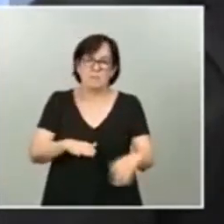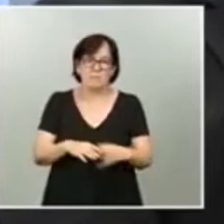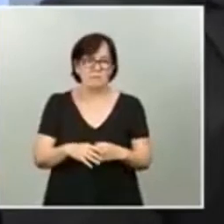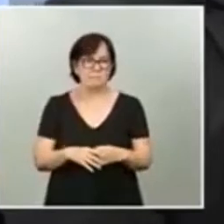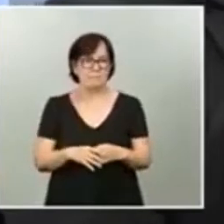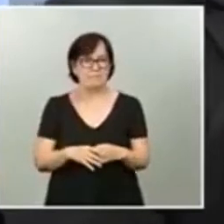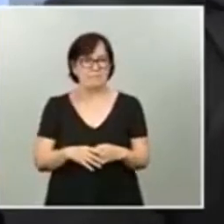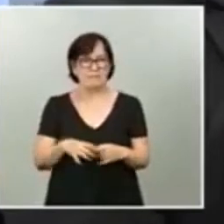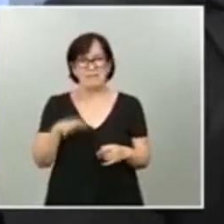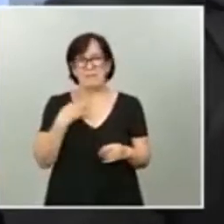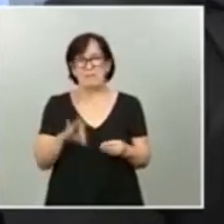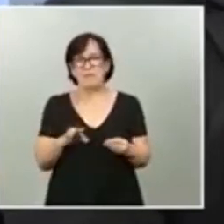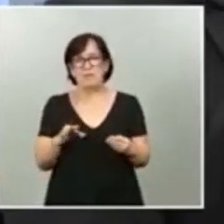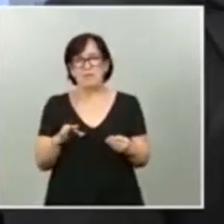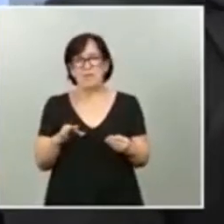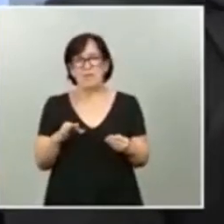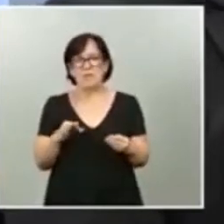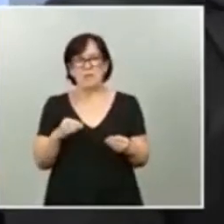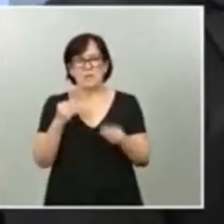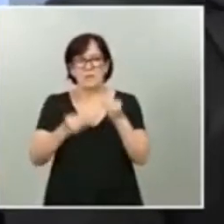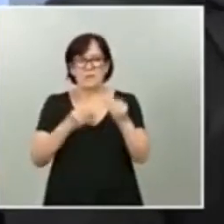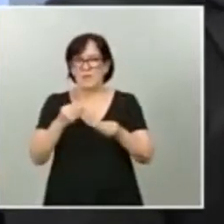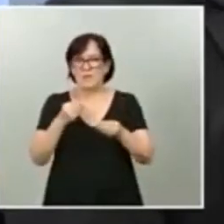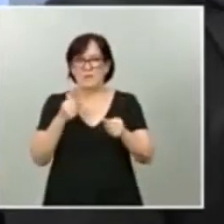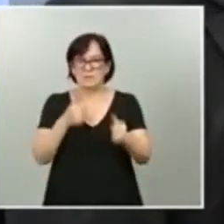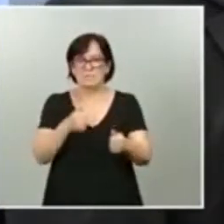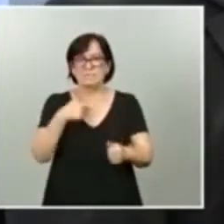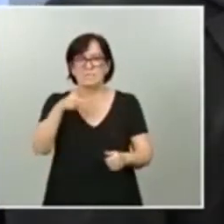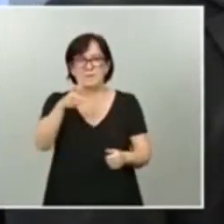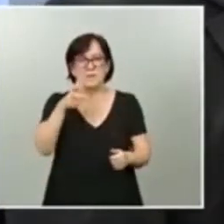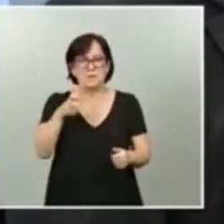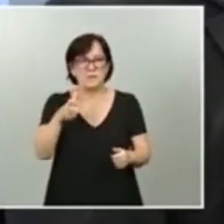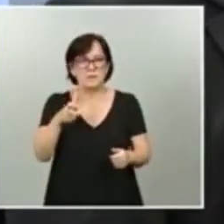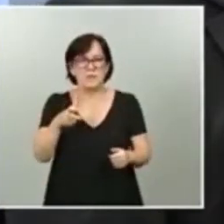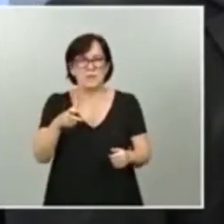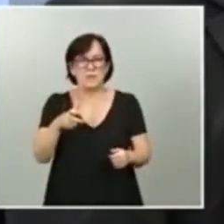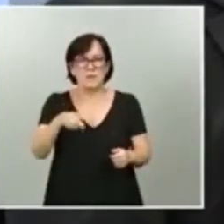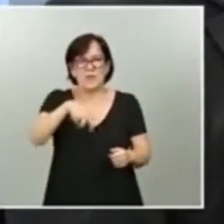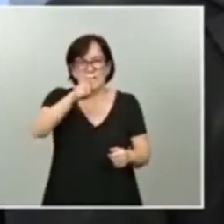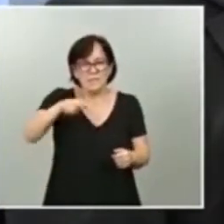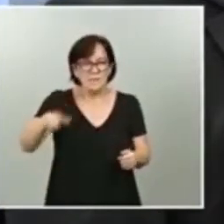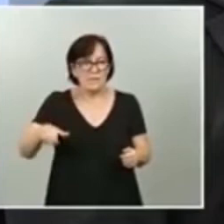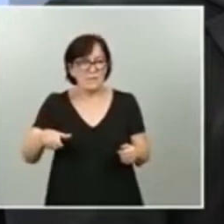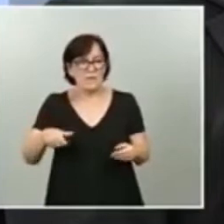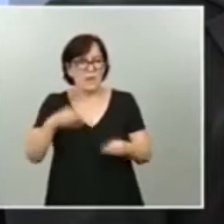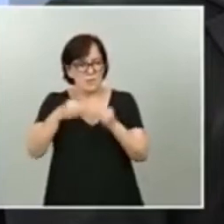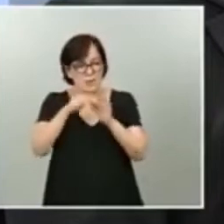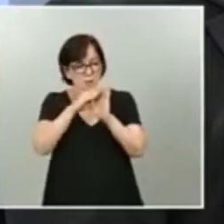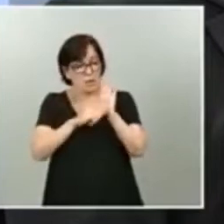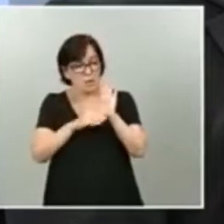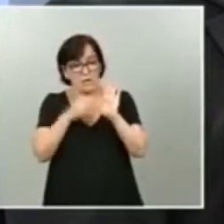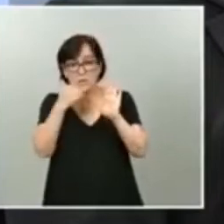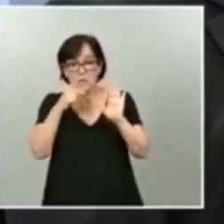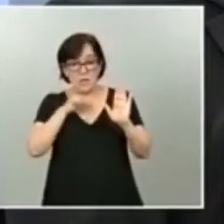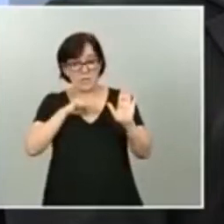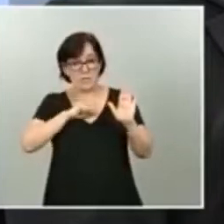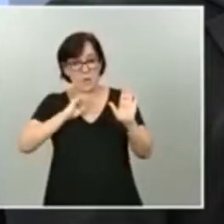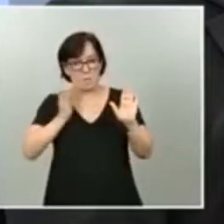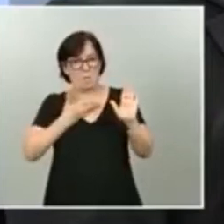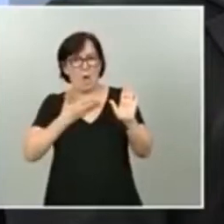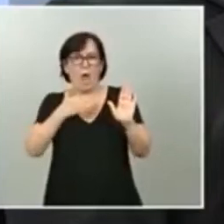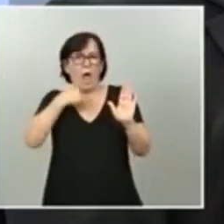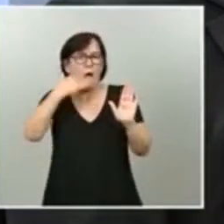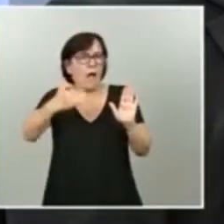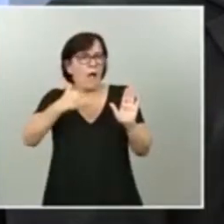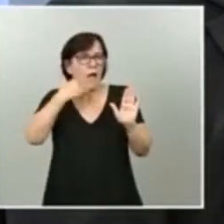pudiera perseguir. El derecho, y en particular el derecho civil, ofrece instrumentos para que cuando alguien se sienta ofendido porque se han